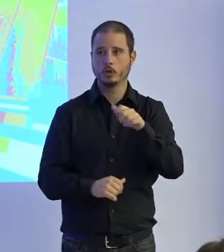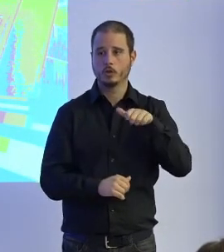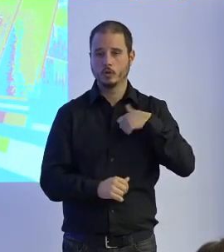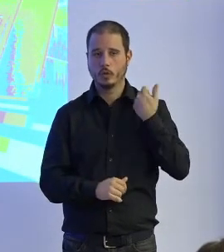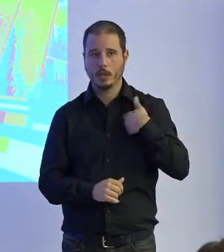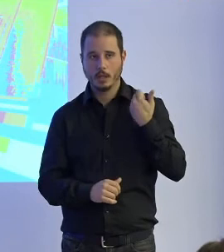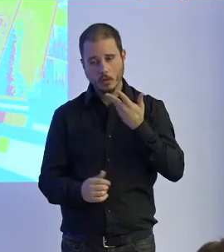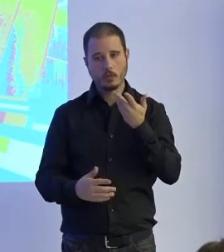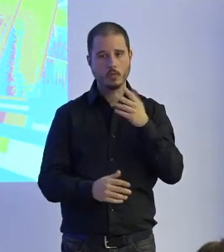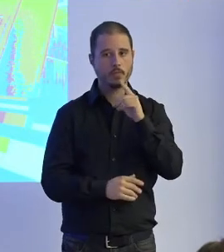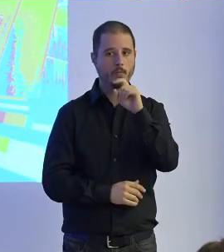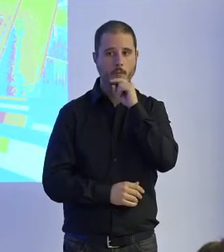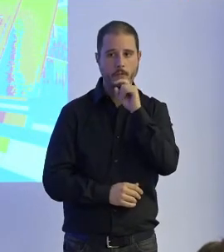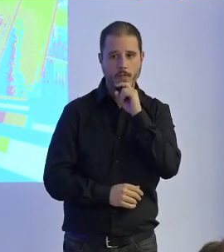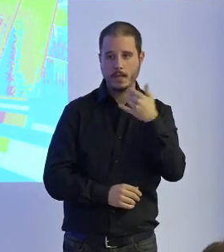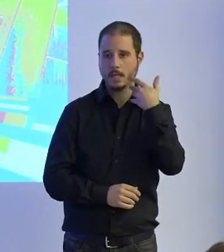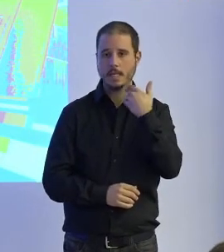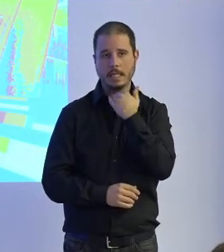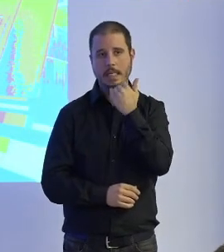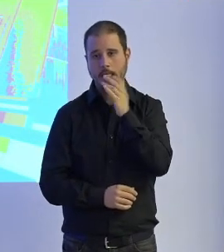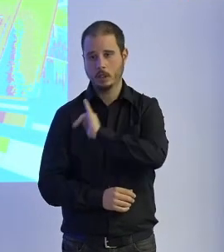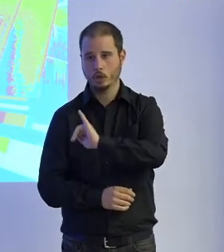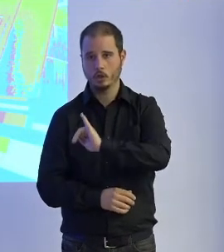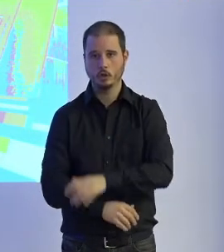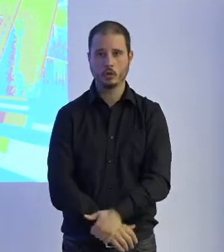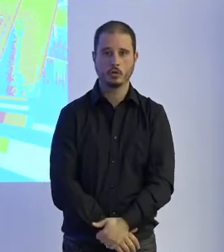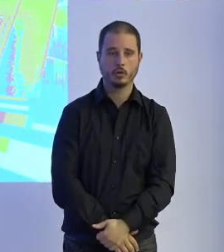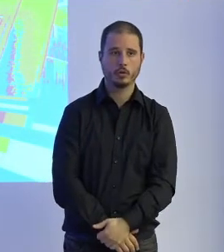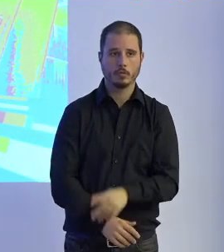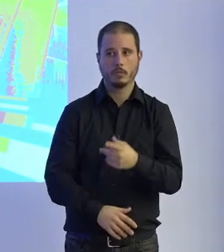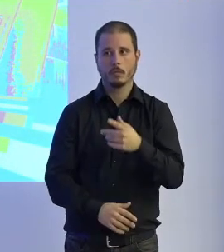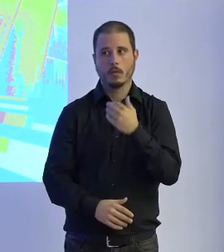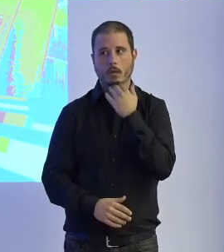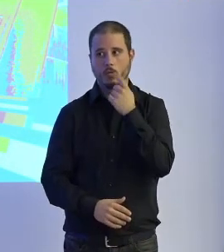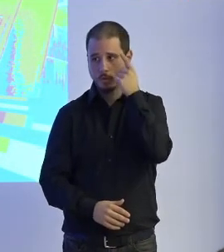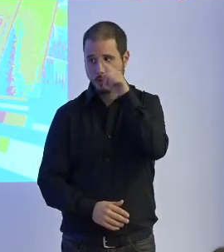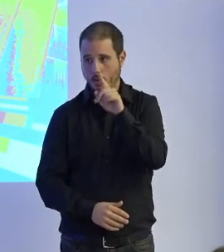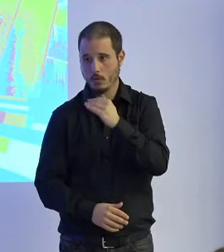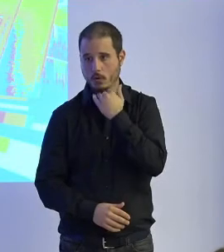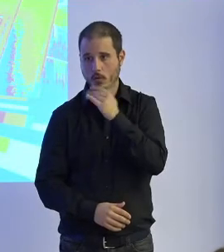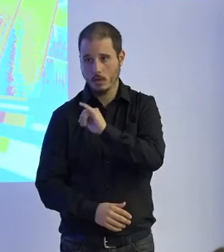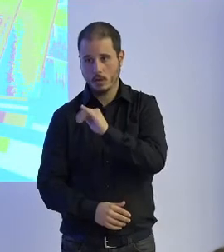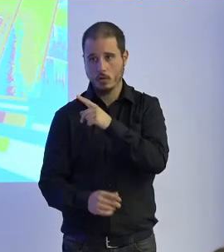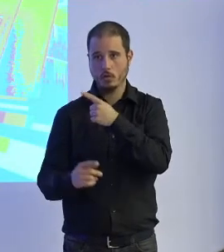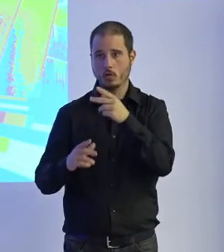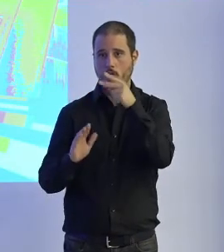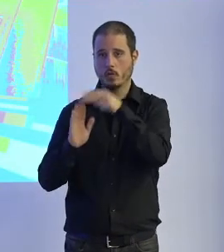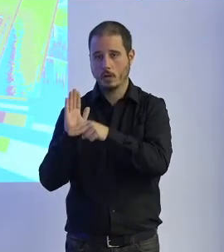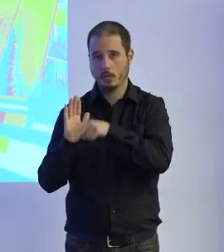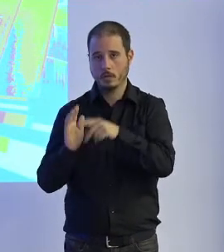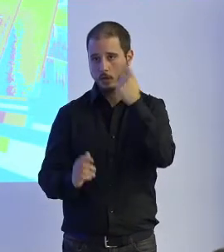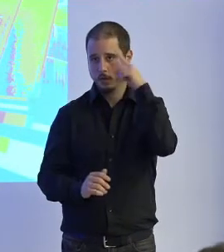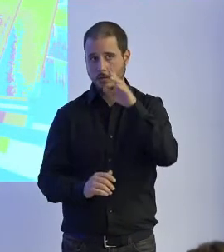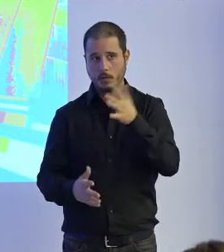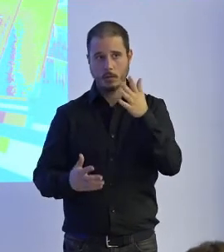y su riesgo que muchas veces la asumimos o sea la sabemos pero la hacemos pero